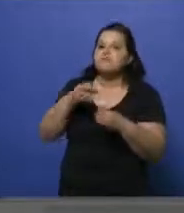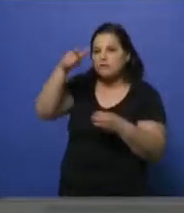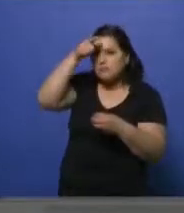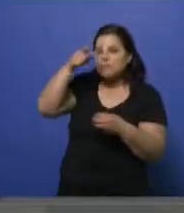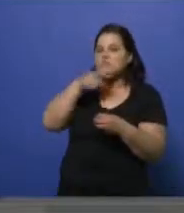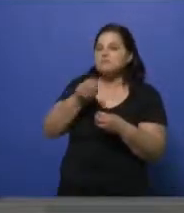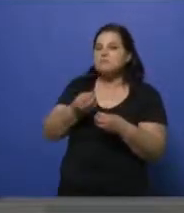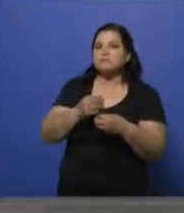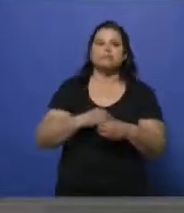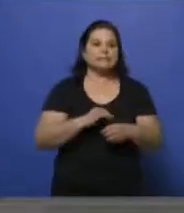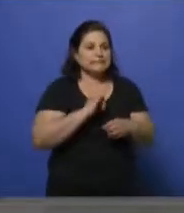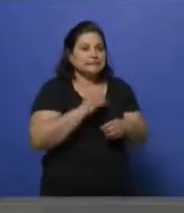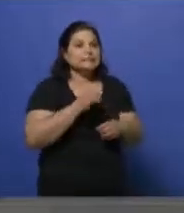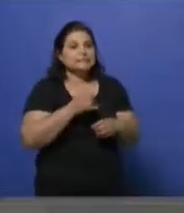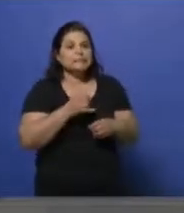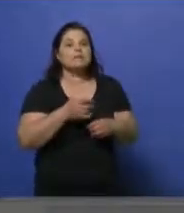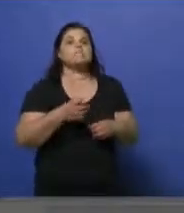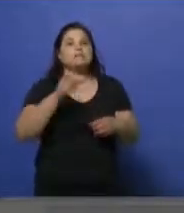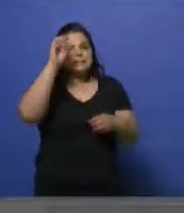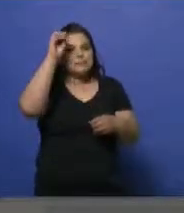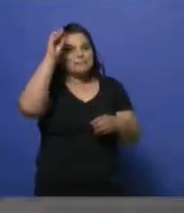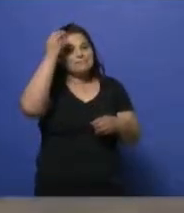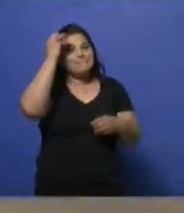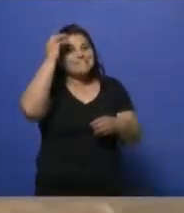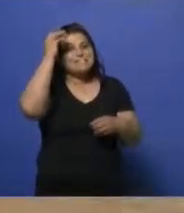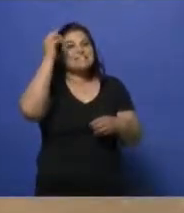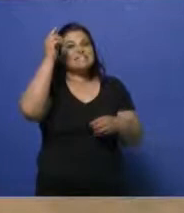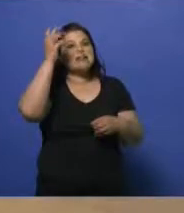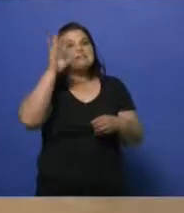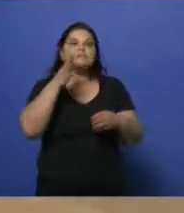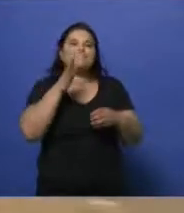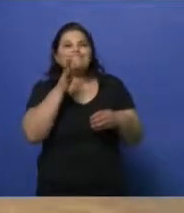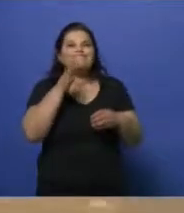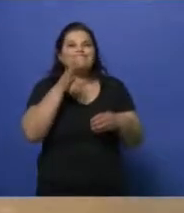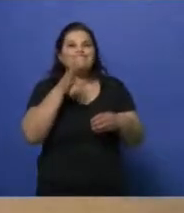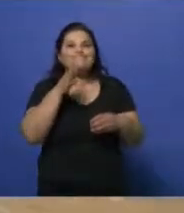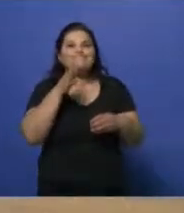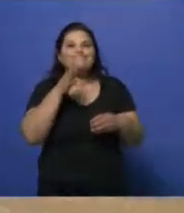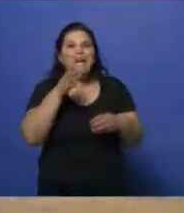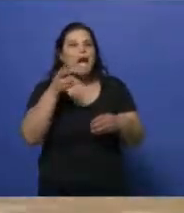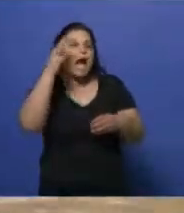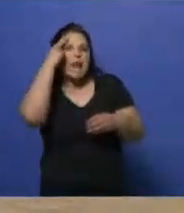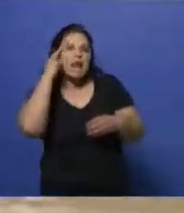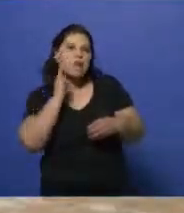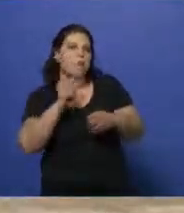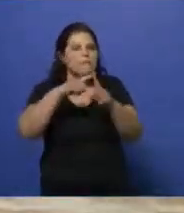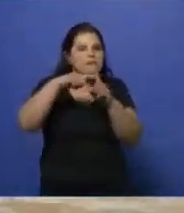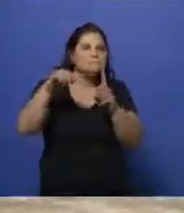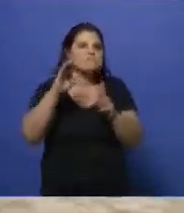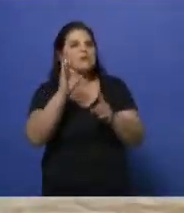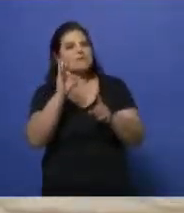acompañan? Y empezamos el sábado exactamente a las 21 y 30 horas con el primer